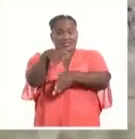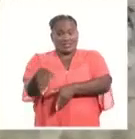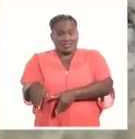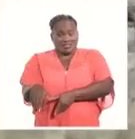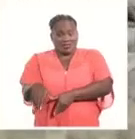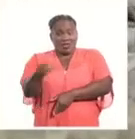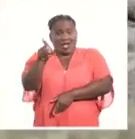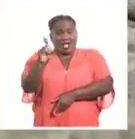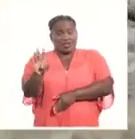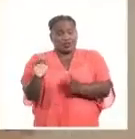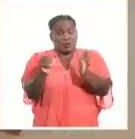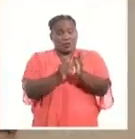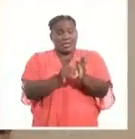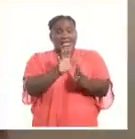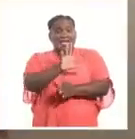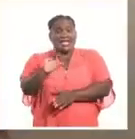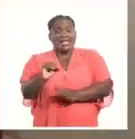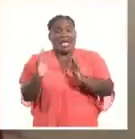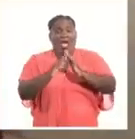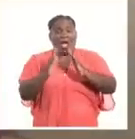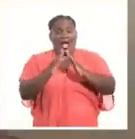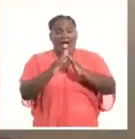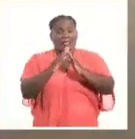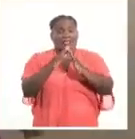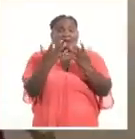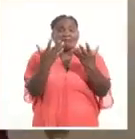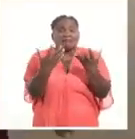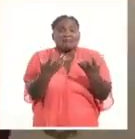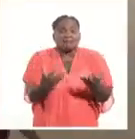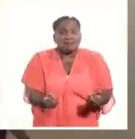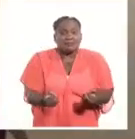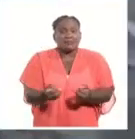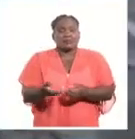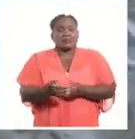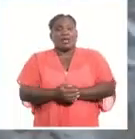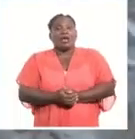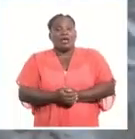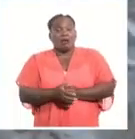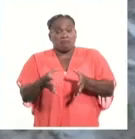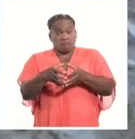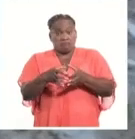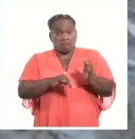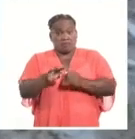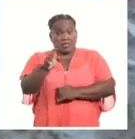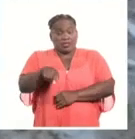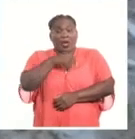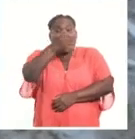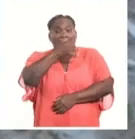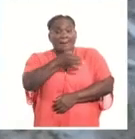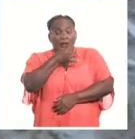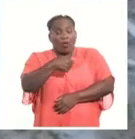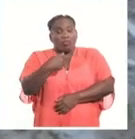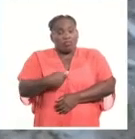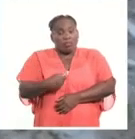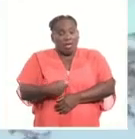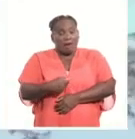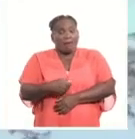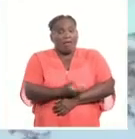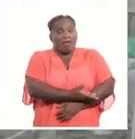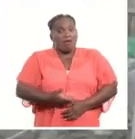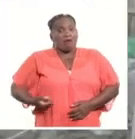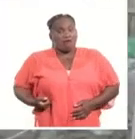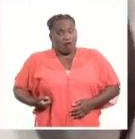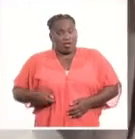unas 14.500 viviendas destruidas. El Consejo de Ministros destacó la importancia de movilizar esfuerzos populares y